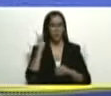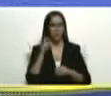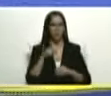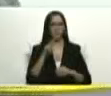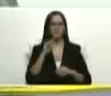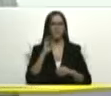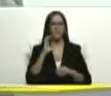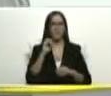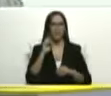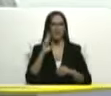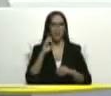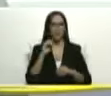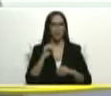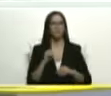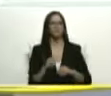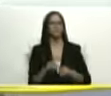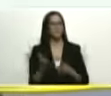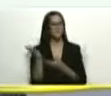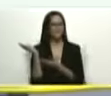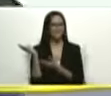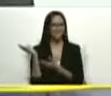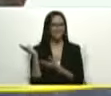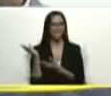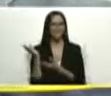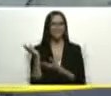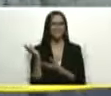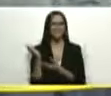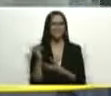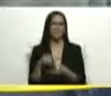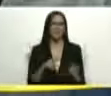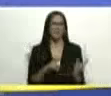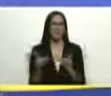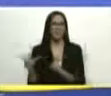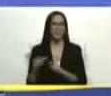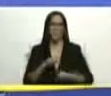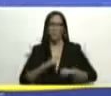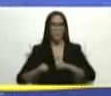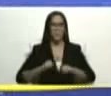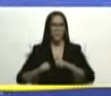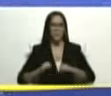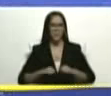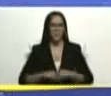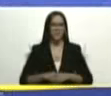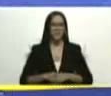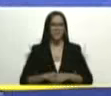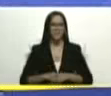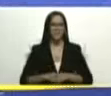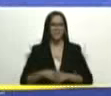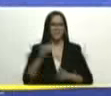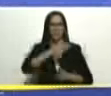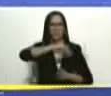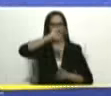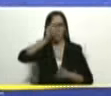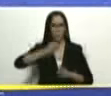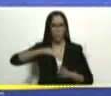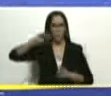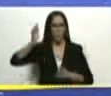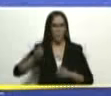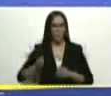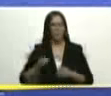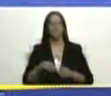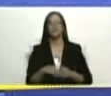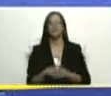Menéndez para allá pues ya está instalado motivado en San Juan de los Morros en